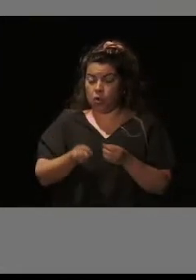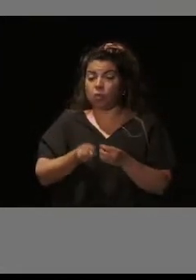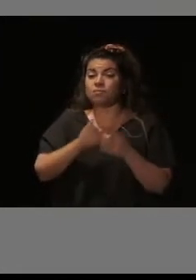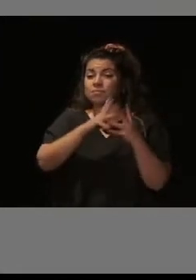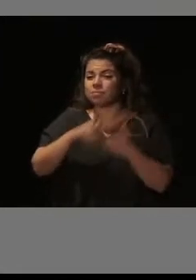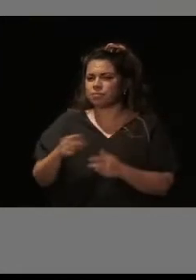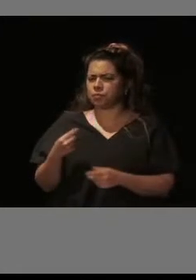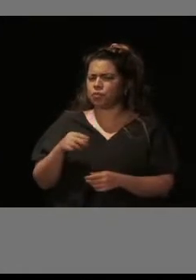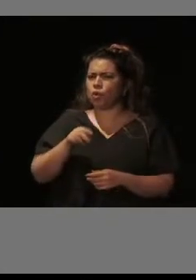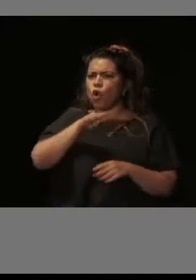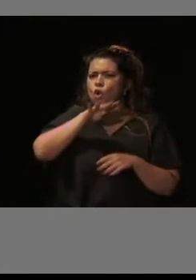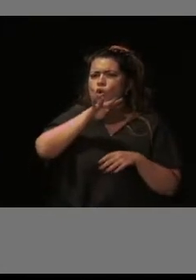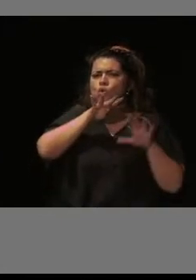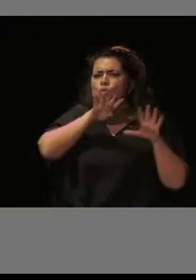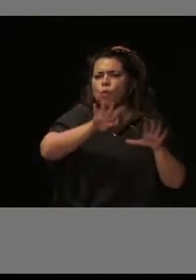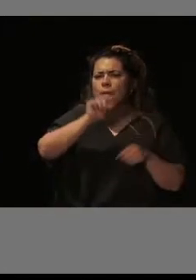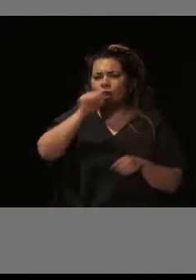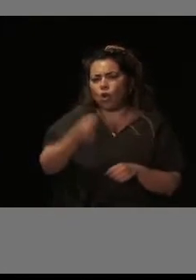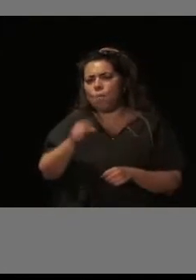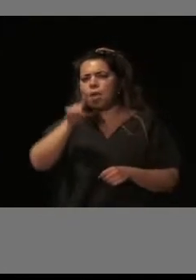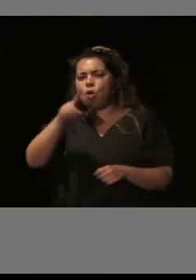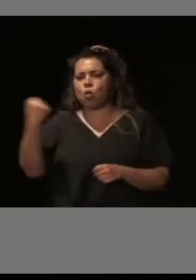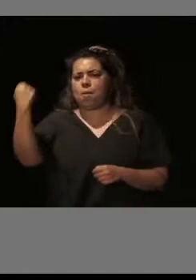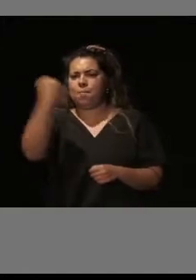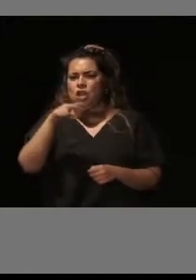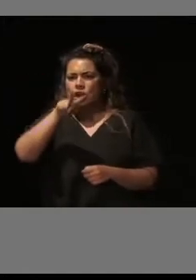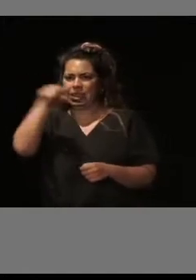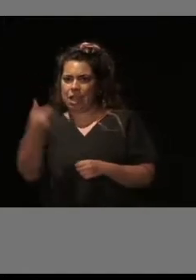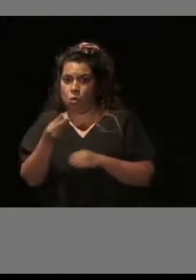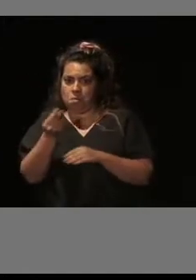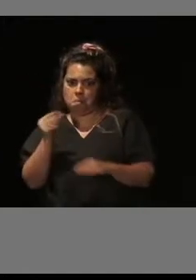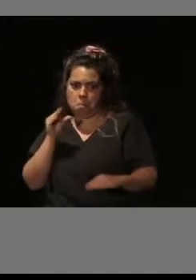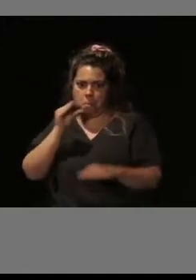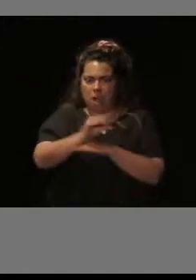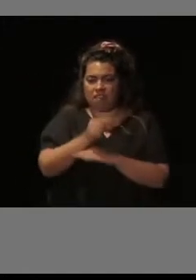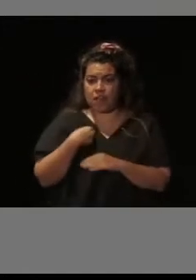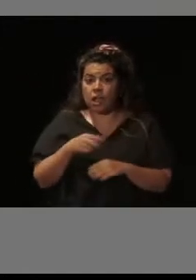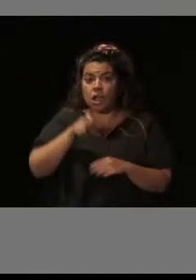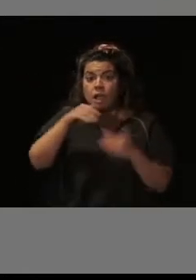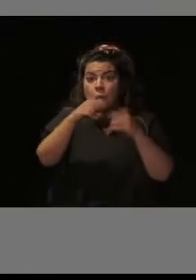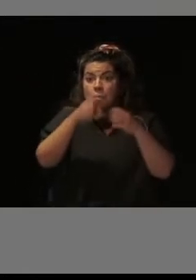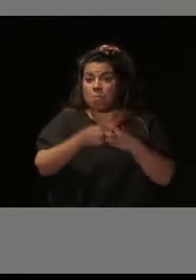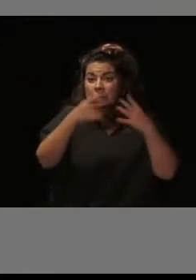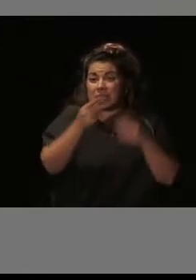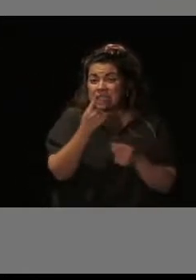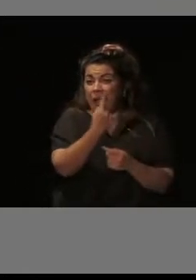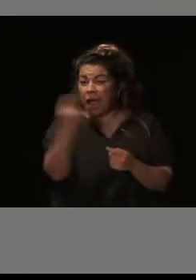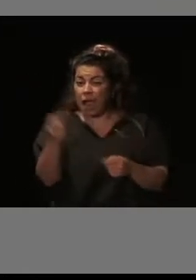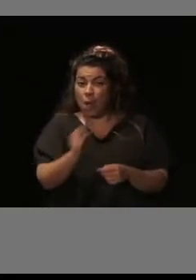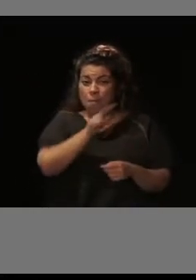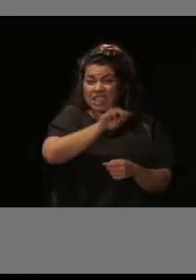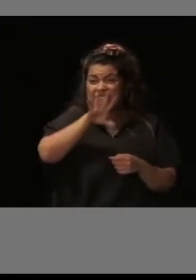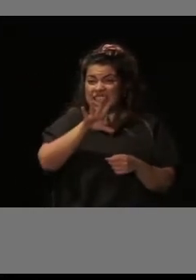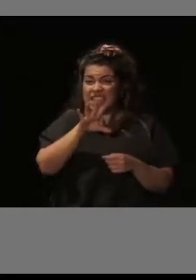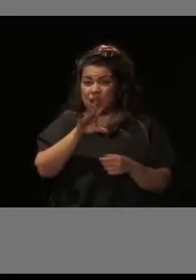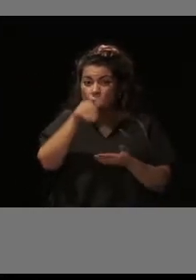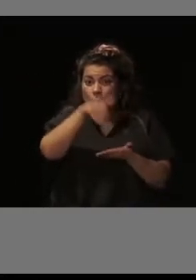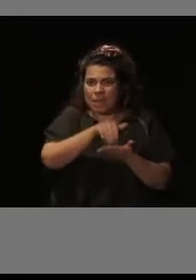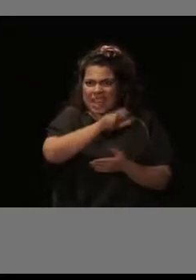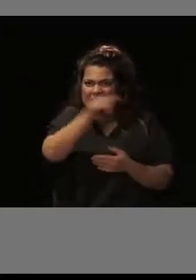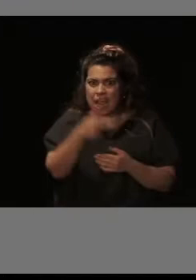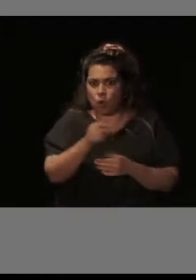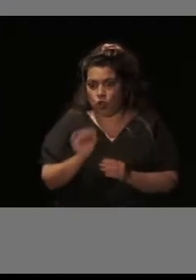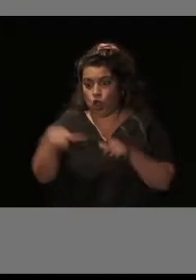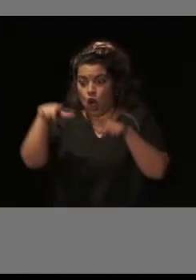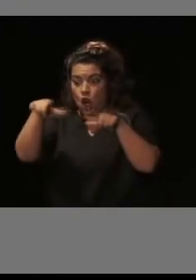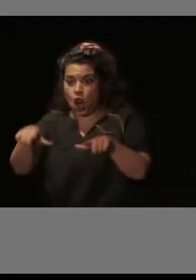invertidos 9,1 millones de euros hasta 25.000 euros por vivienda y 30.000 euros por local, que también ahora